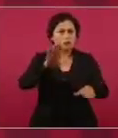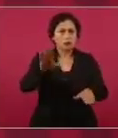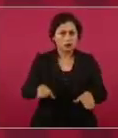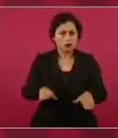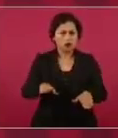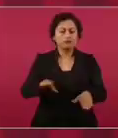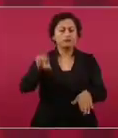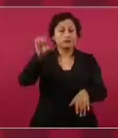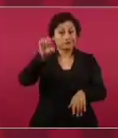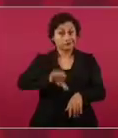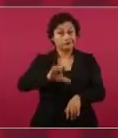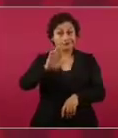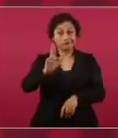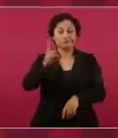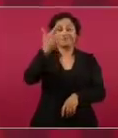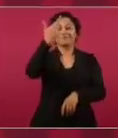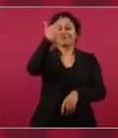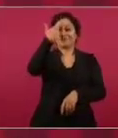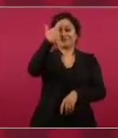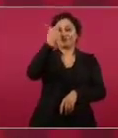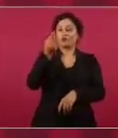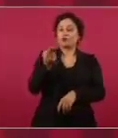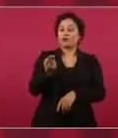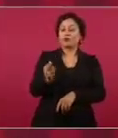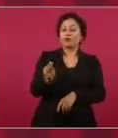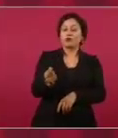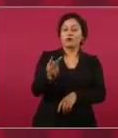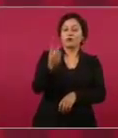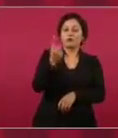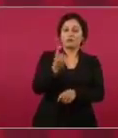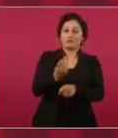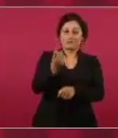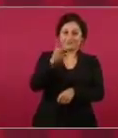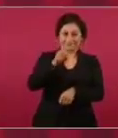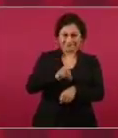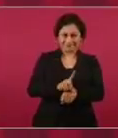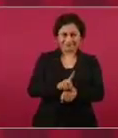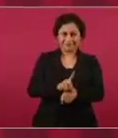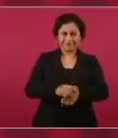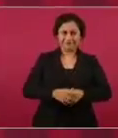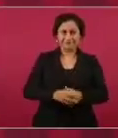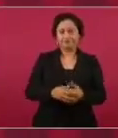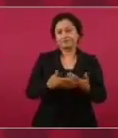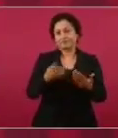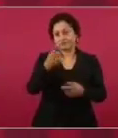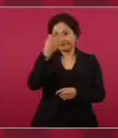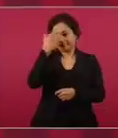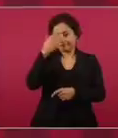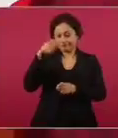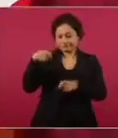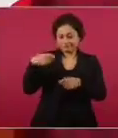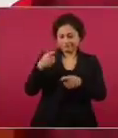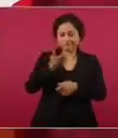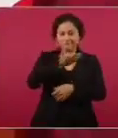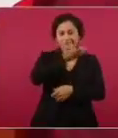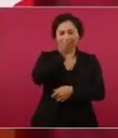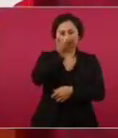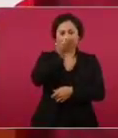de acuerdo a la tradición, es el día de los difuntos